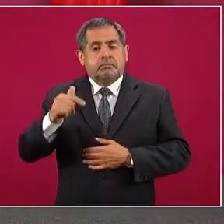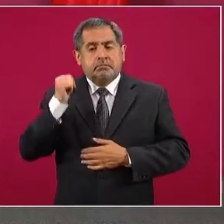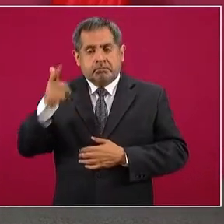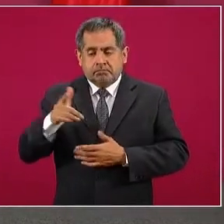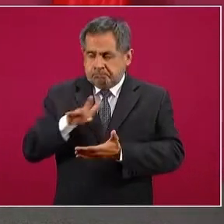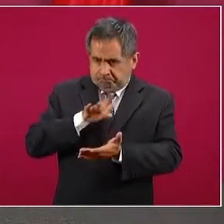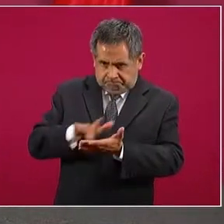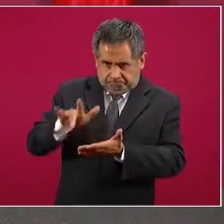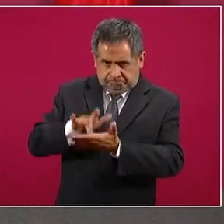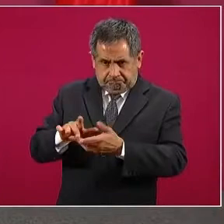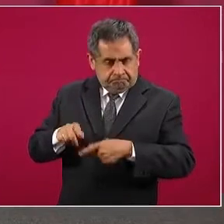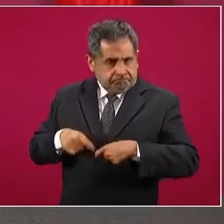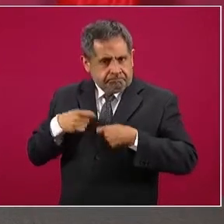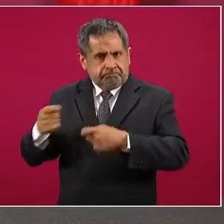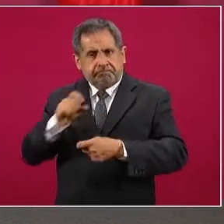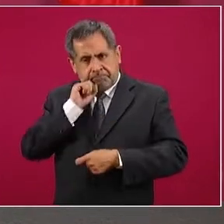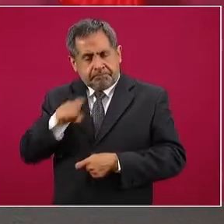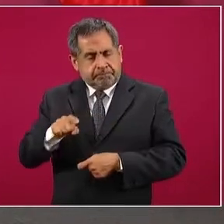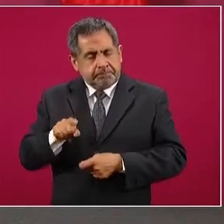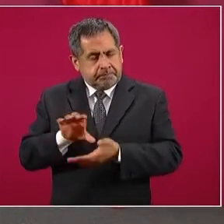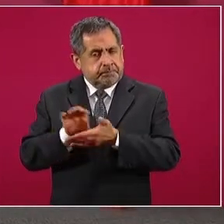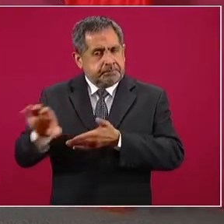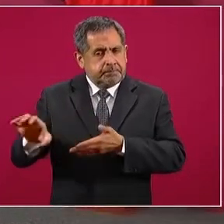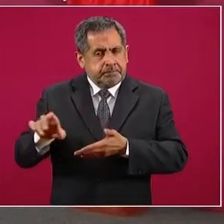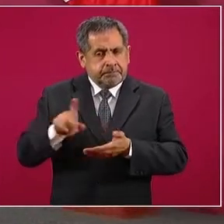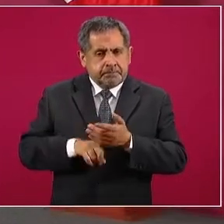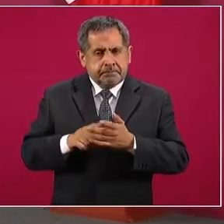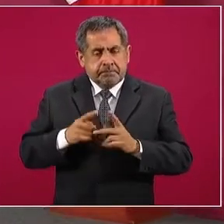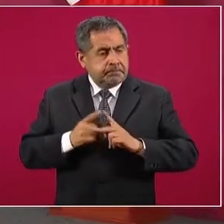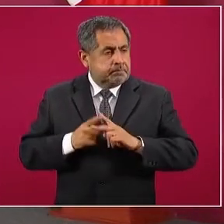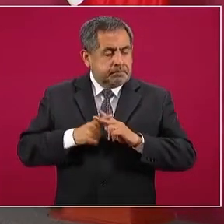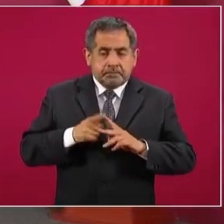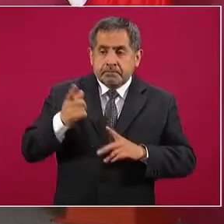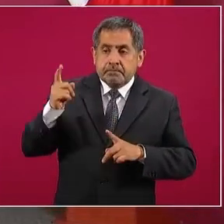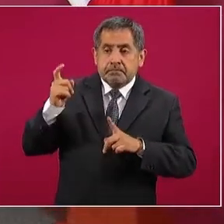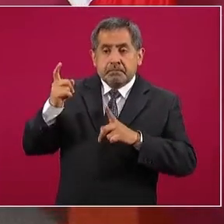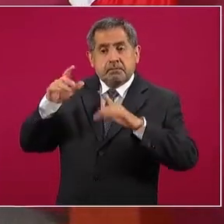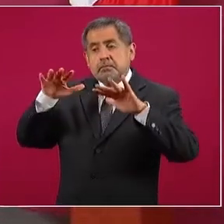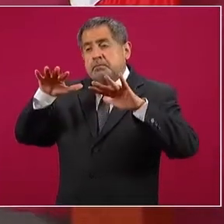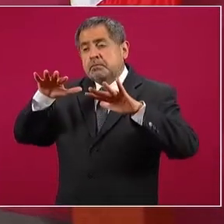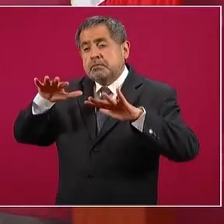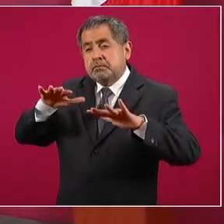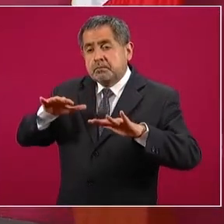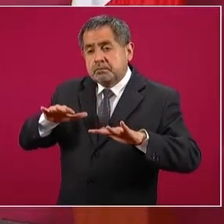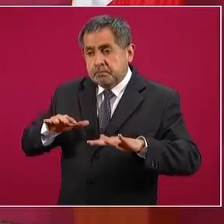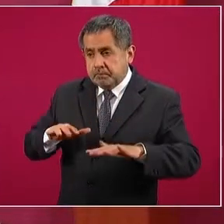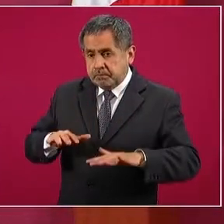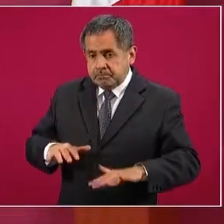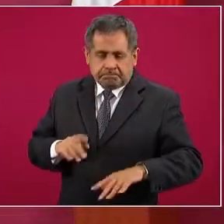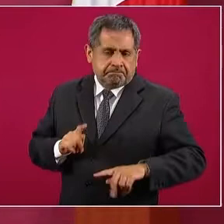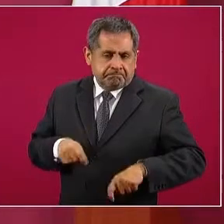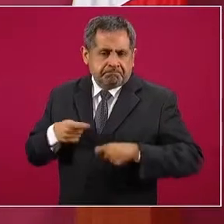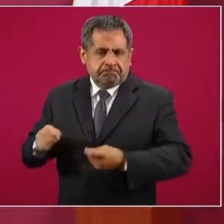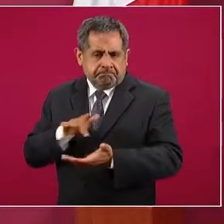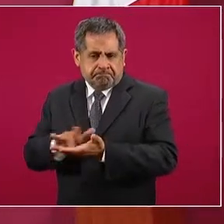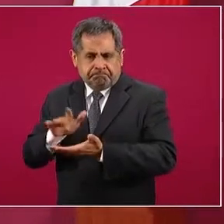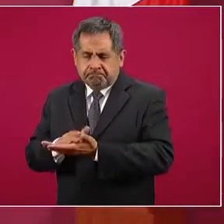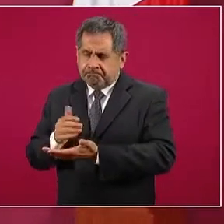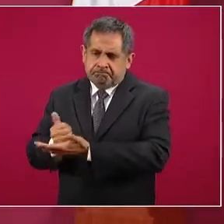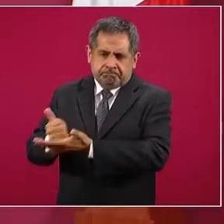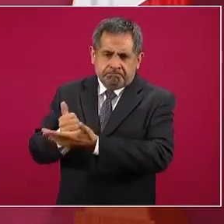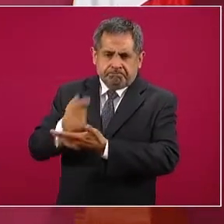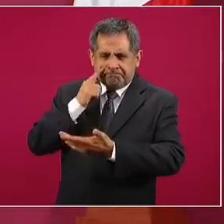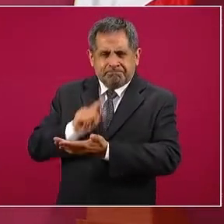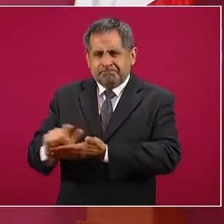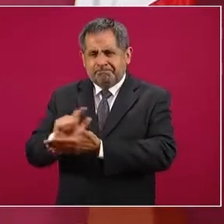en la medida que van bajando las aguas para que se puedan